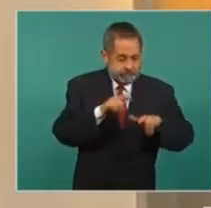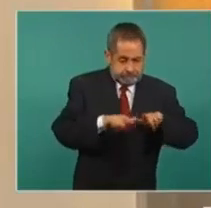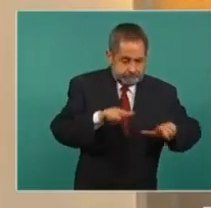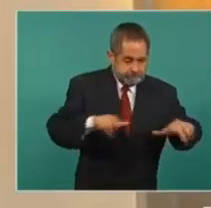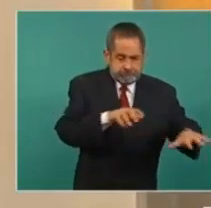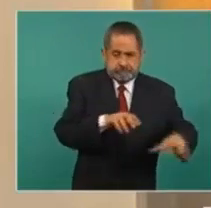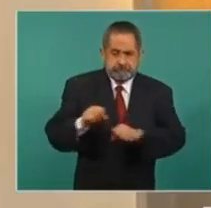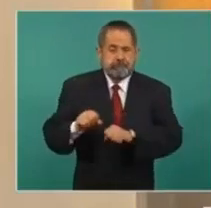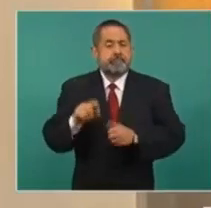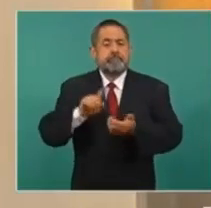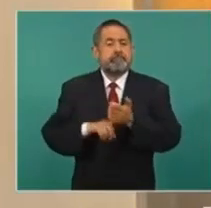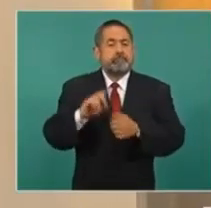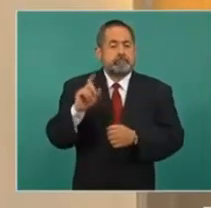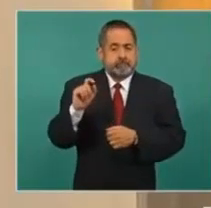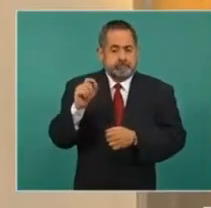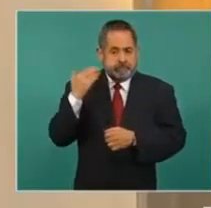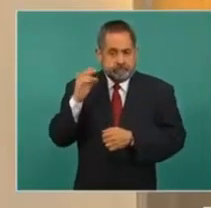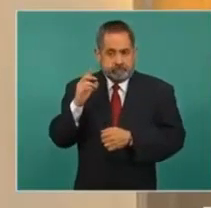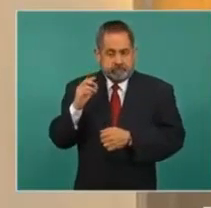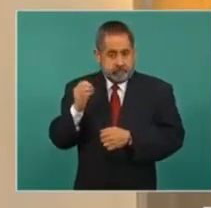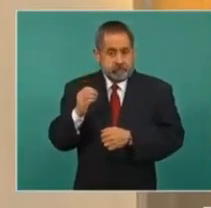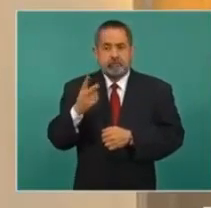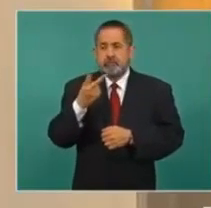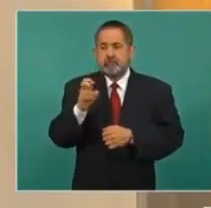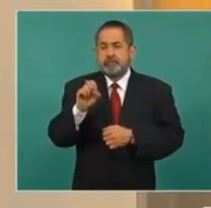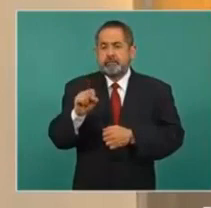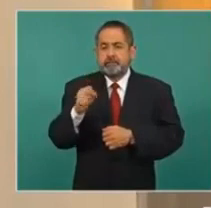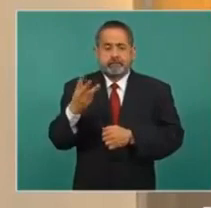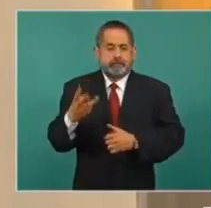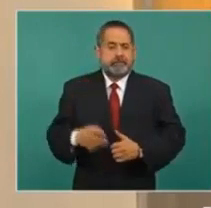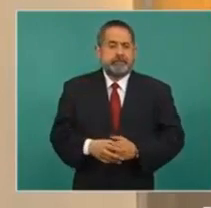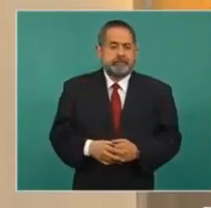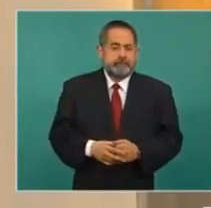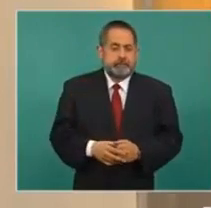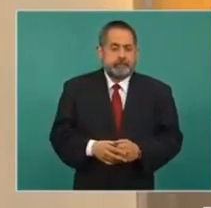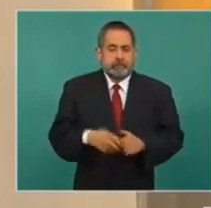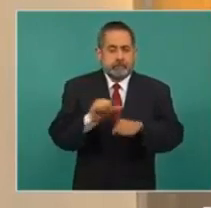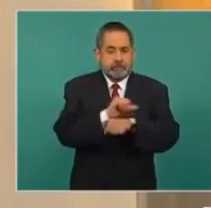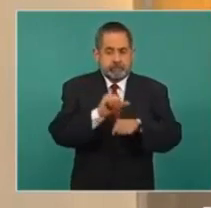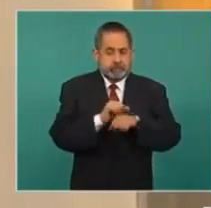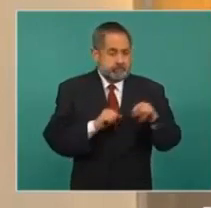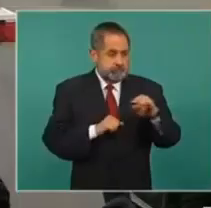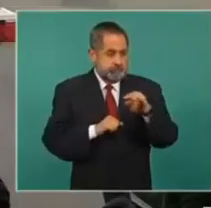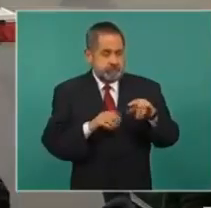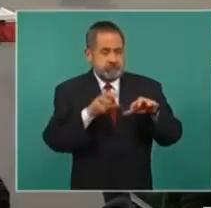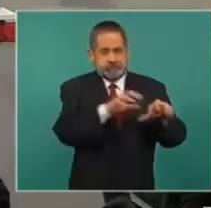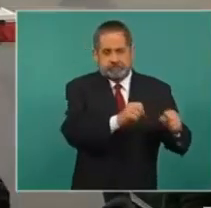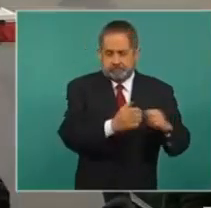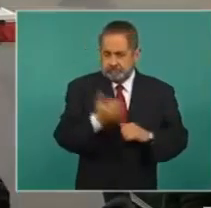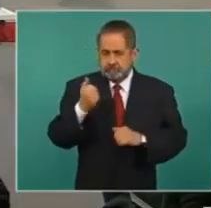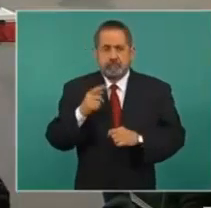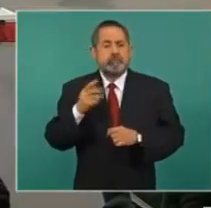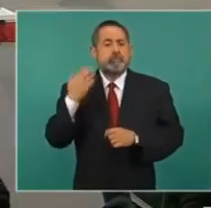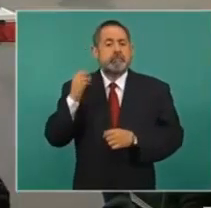Y los 20 días de octubre, 263. En cuanto a vehículos, en septiembre, 1